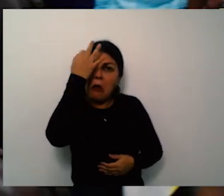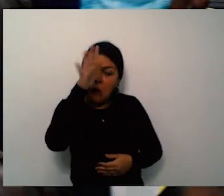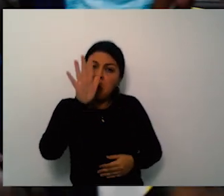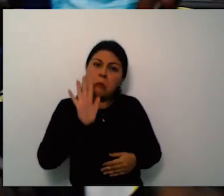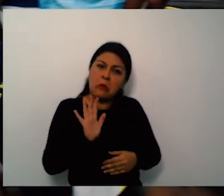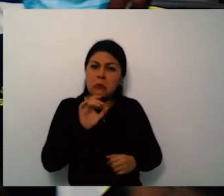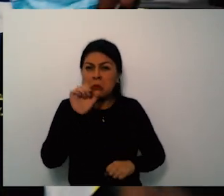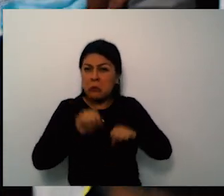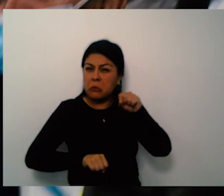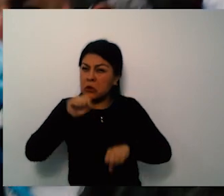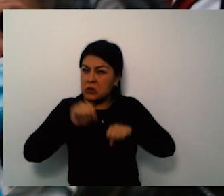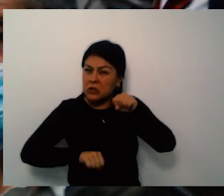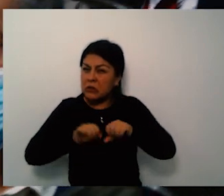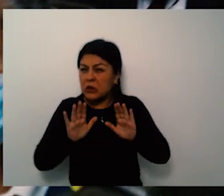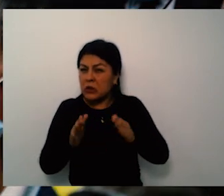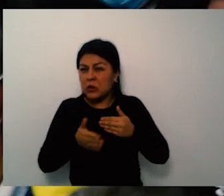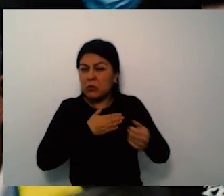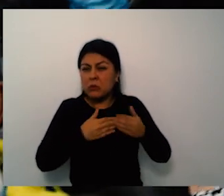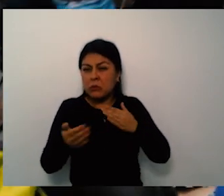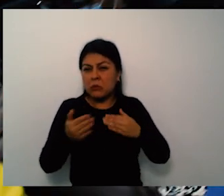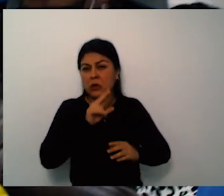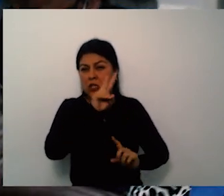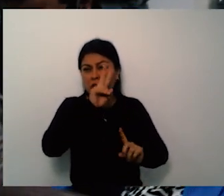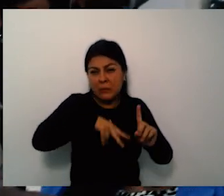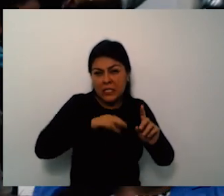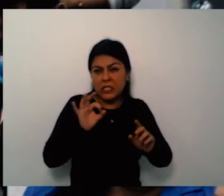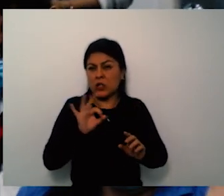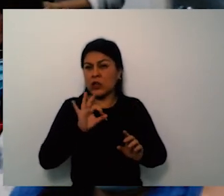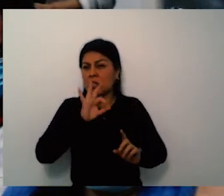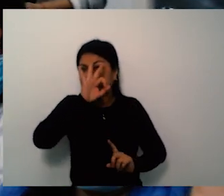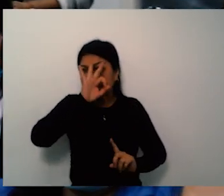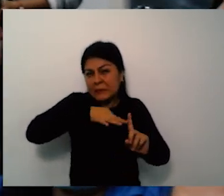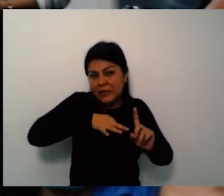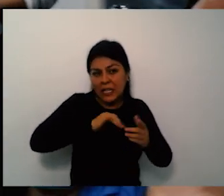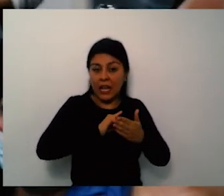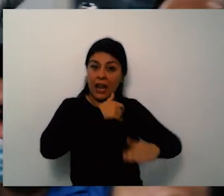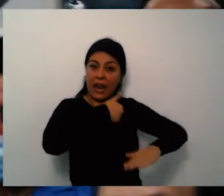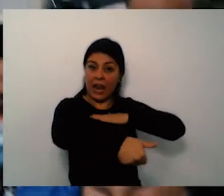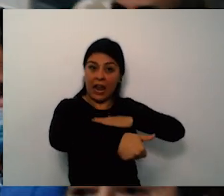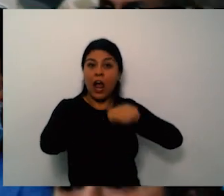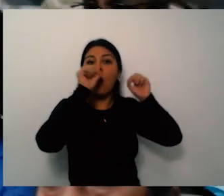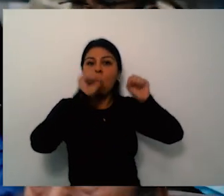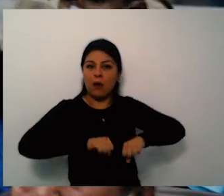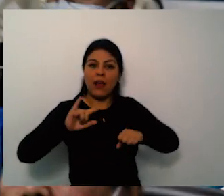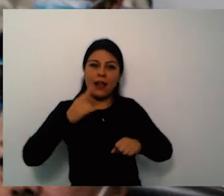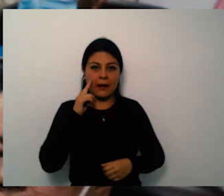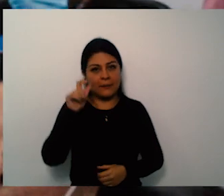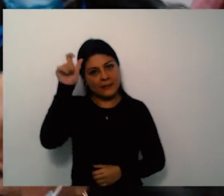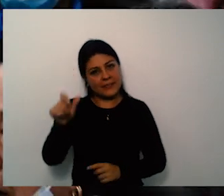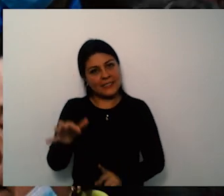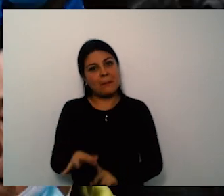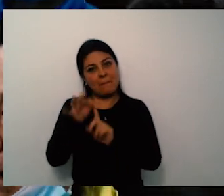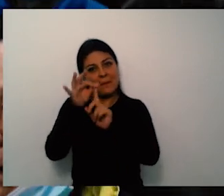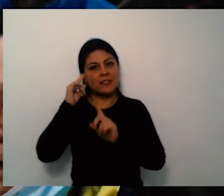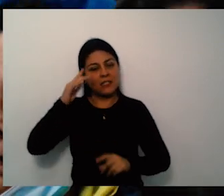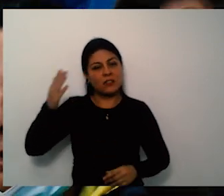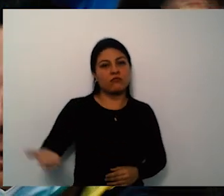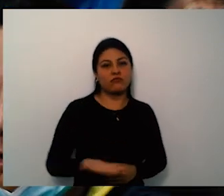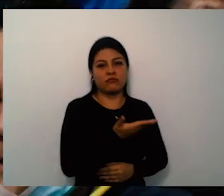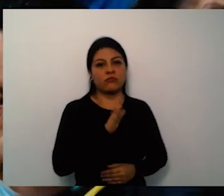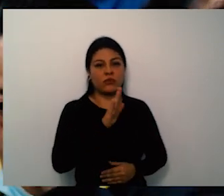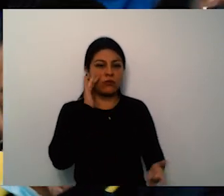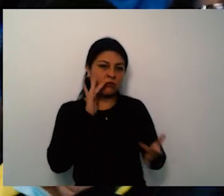si logramos conseguir ese especialista creo que la subred de los especialistas a pesar de que estamos en la zona sur de Bogotá